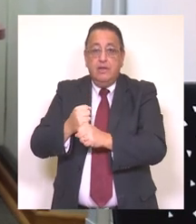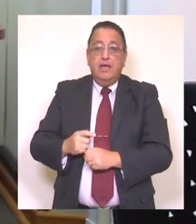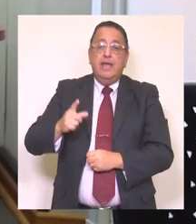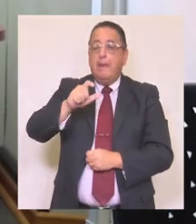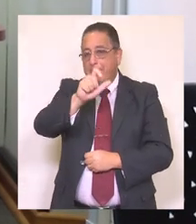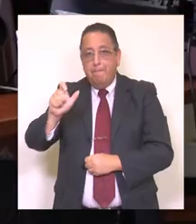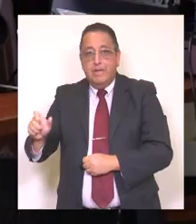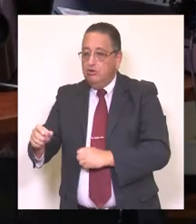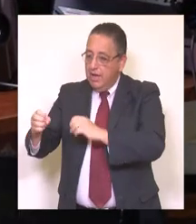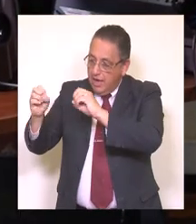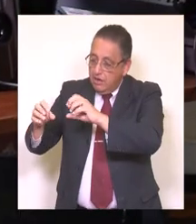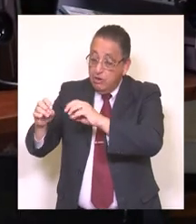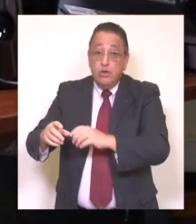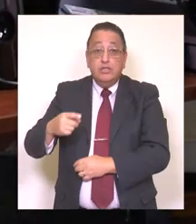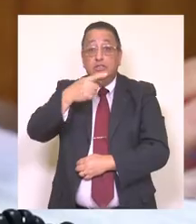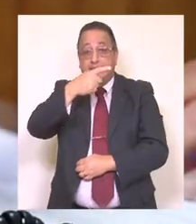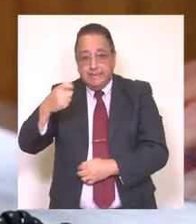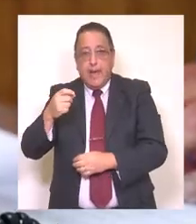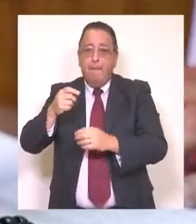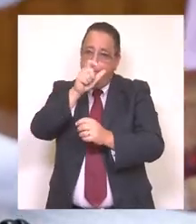a un número mayor a 100 personas.